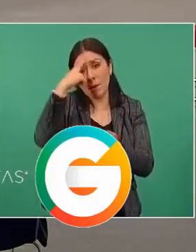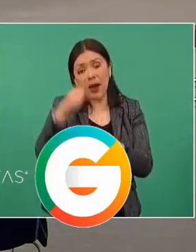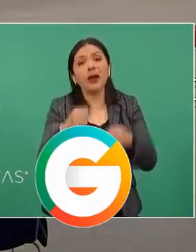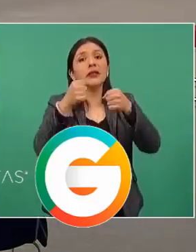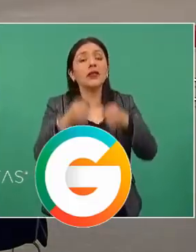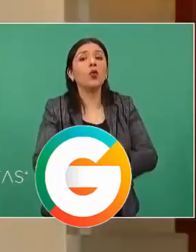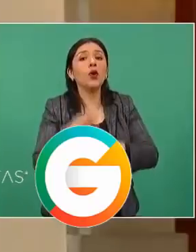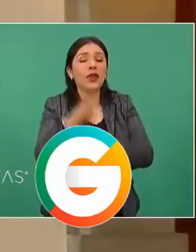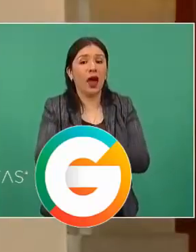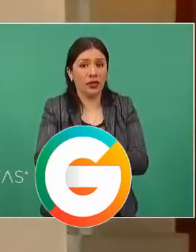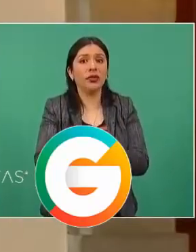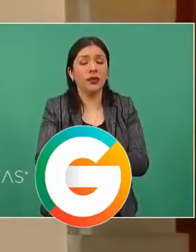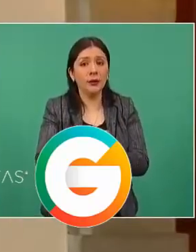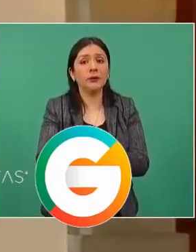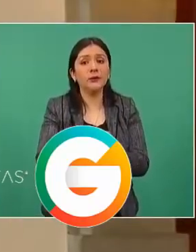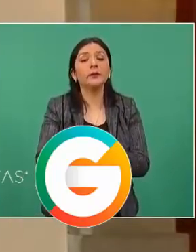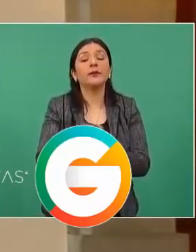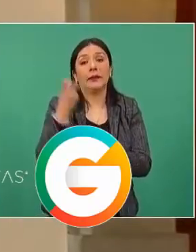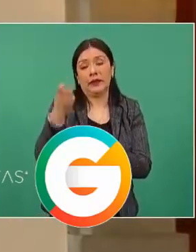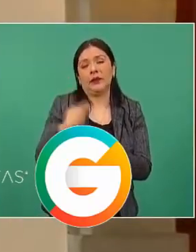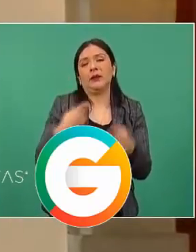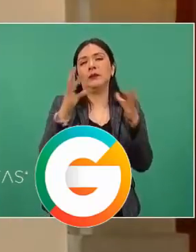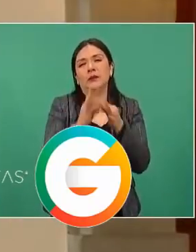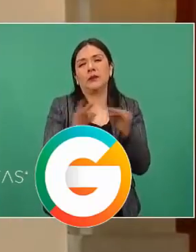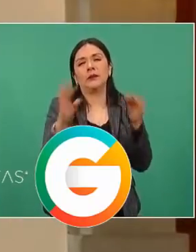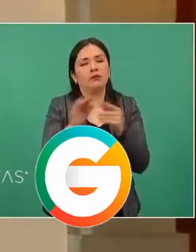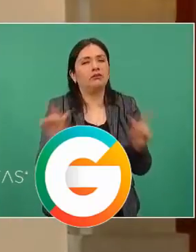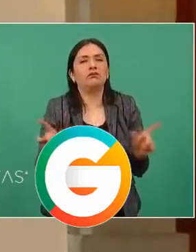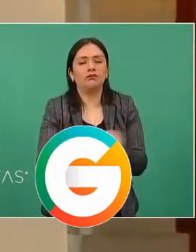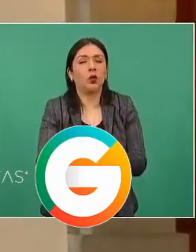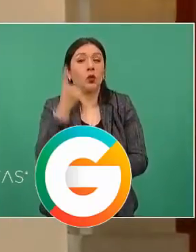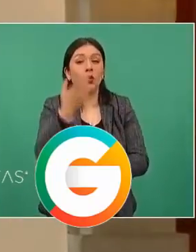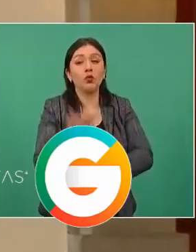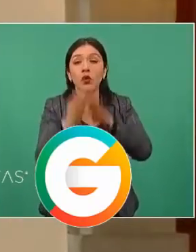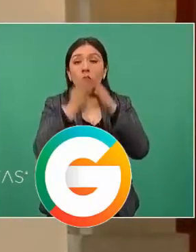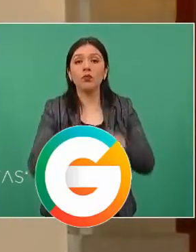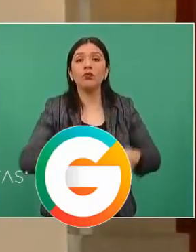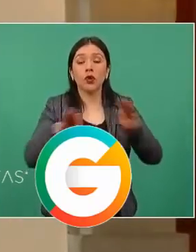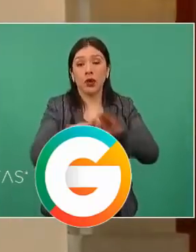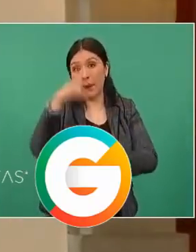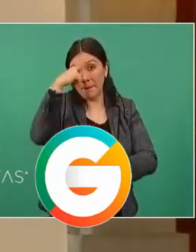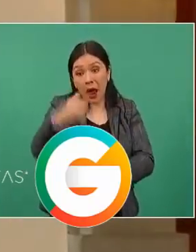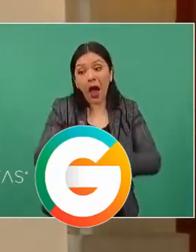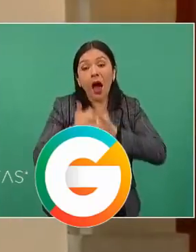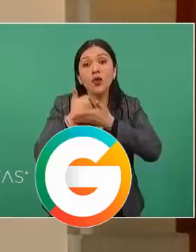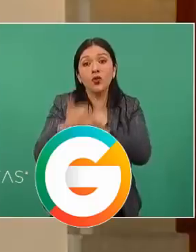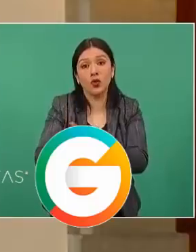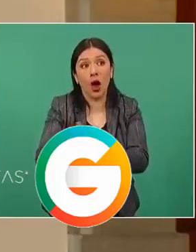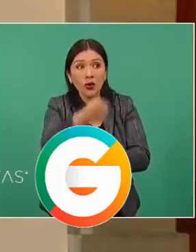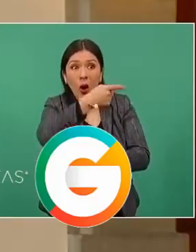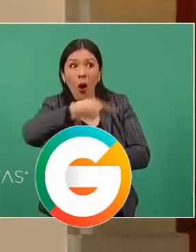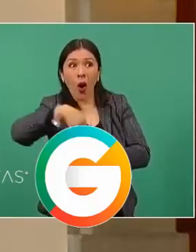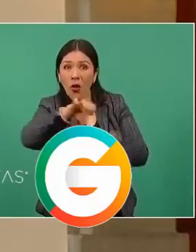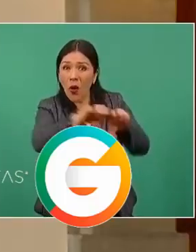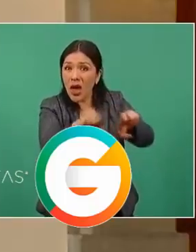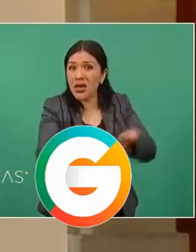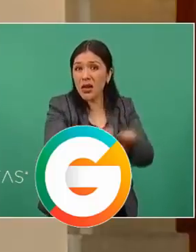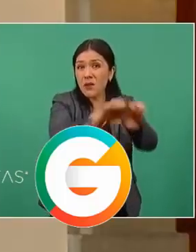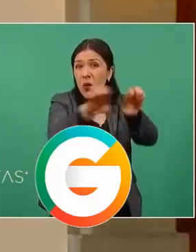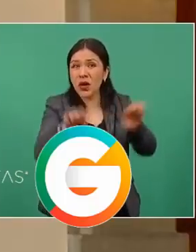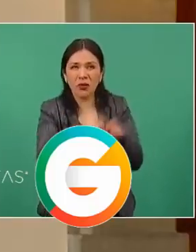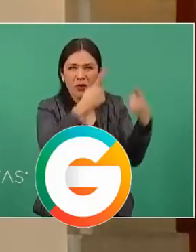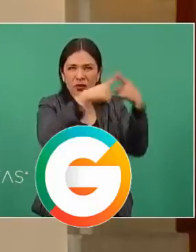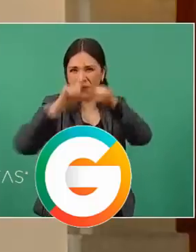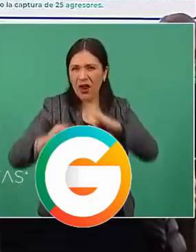pública y aquí mencionamos un hecho relevante que ayudaron todos los órganos de inteligencia de las